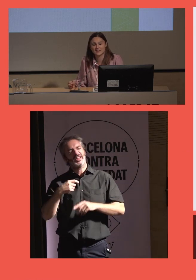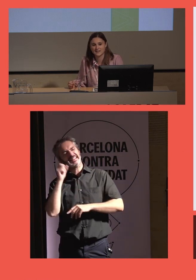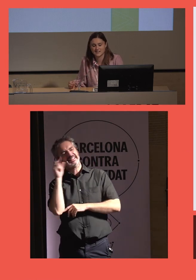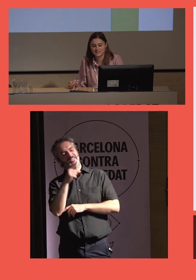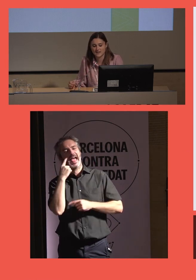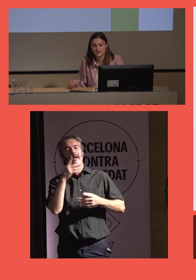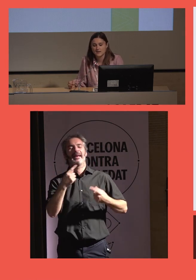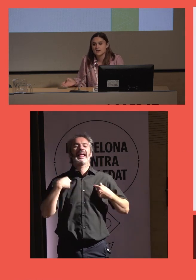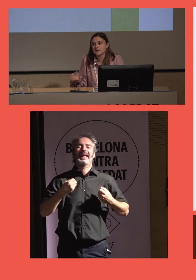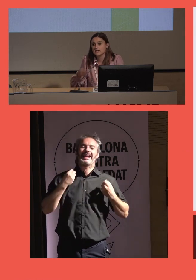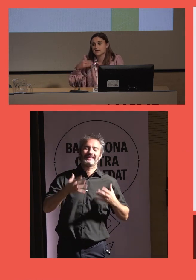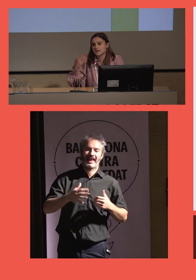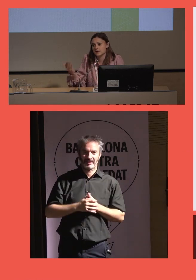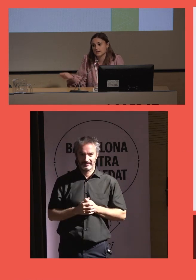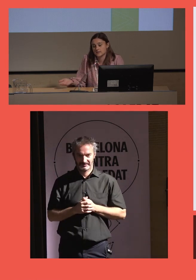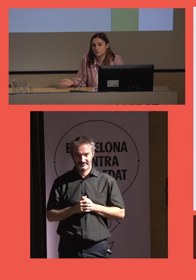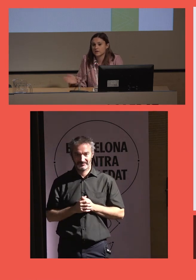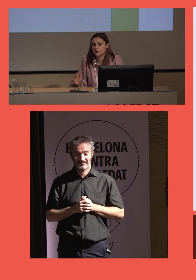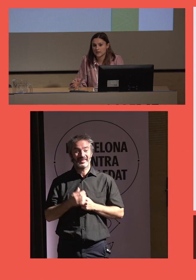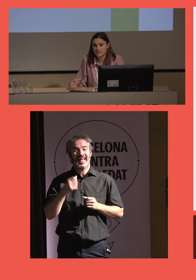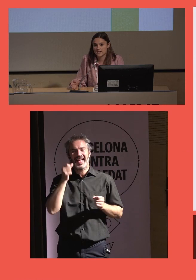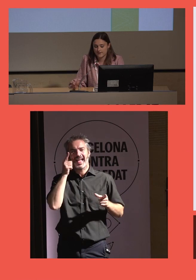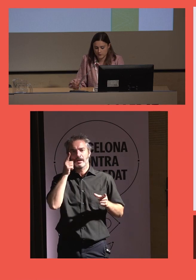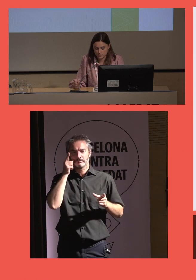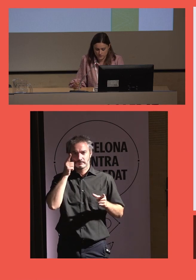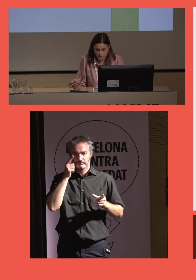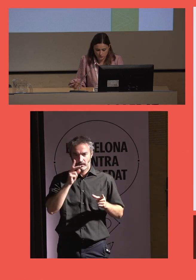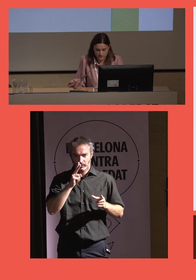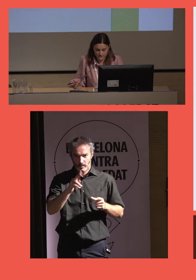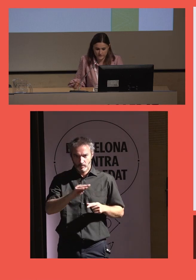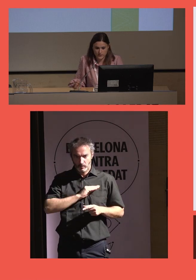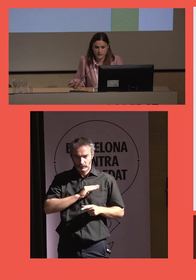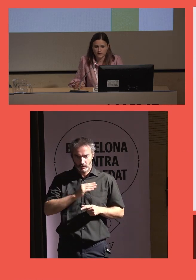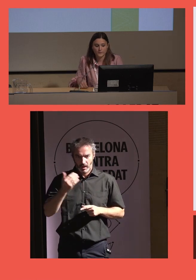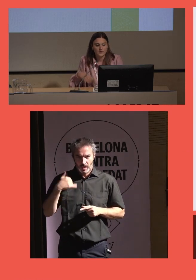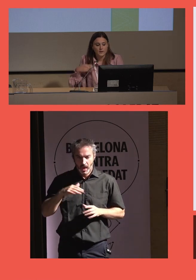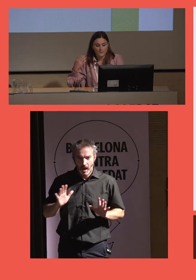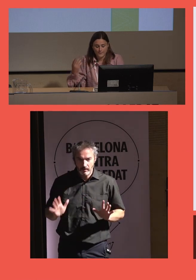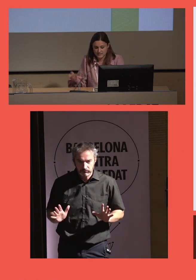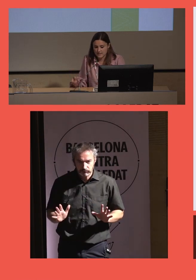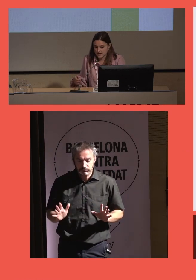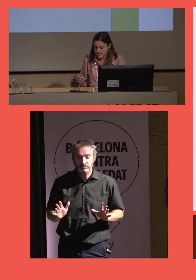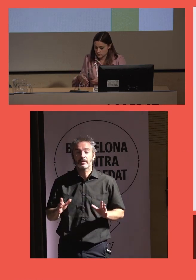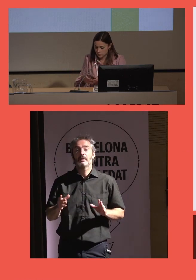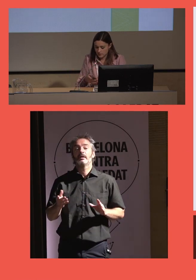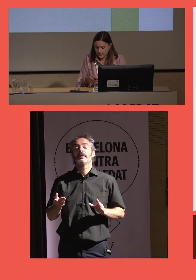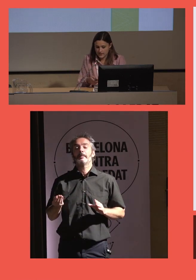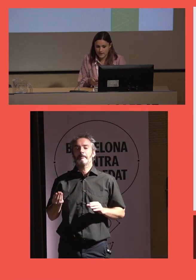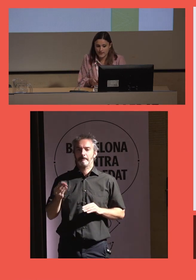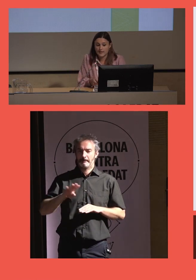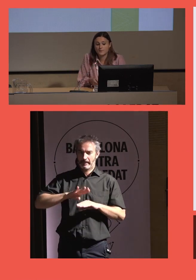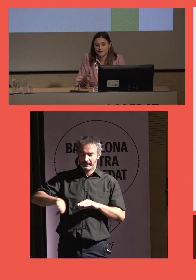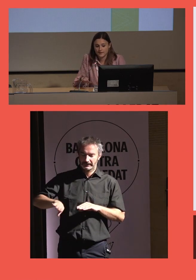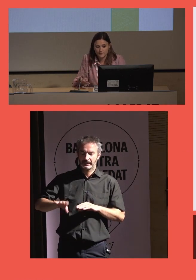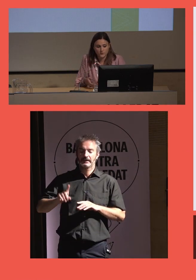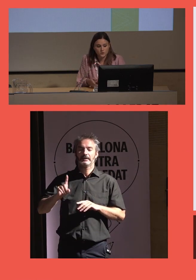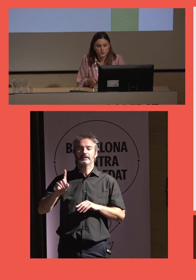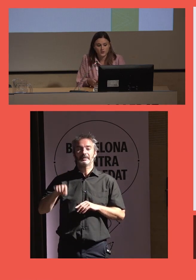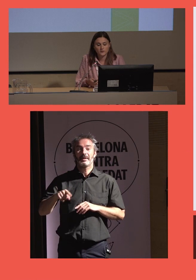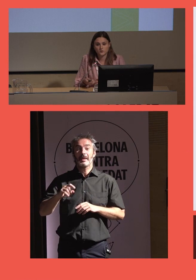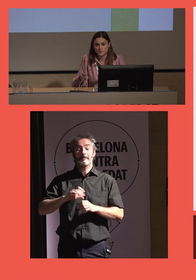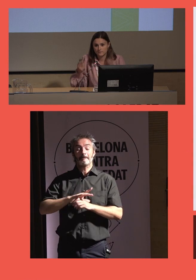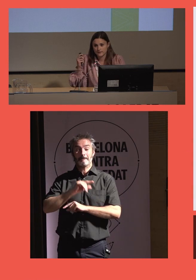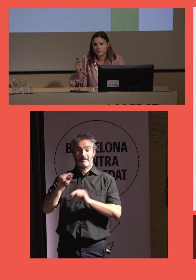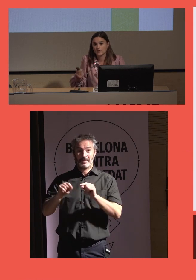tío a ver qué tal está y descubrieron que ya llevaba dos años en su casa fallecido. Más allá de esto, la pandemia